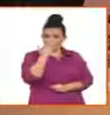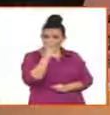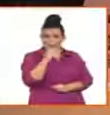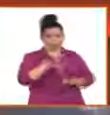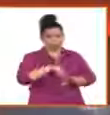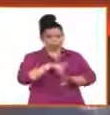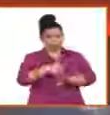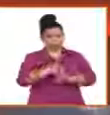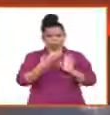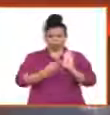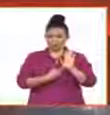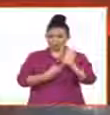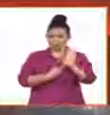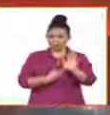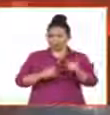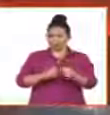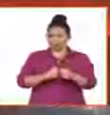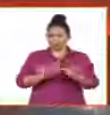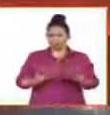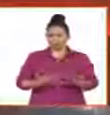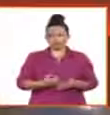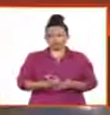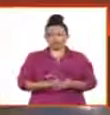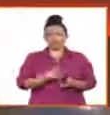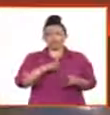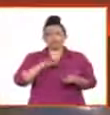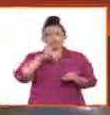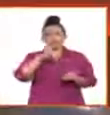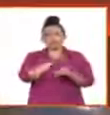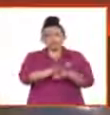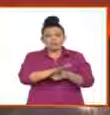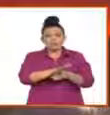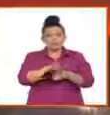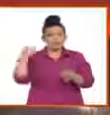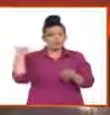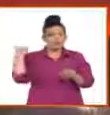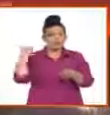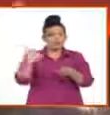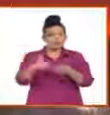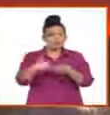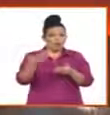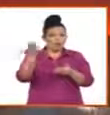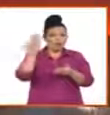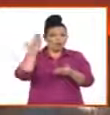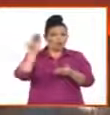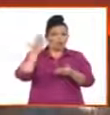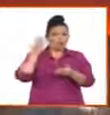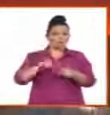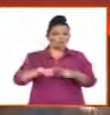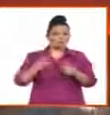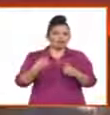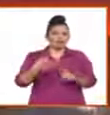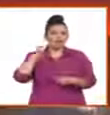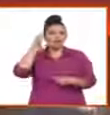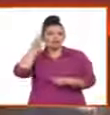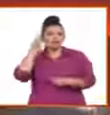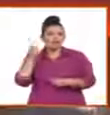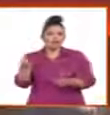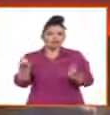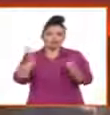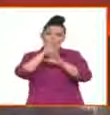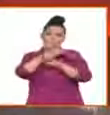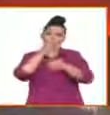inicialmente era para suplir estas imposibilidades, situaciones de